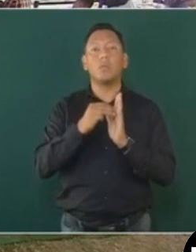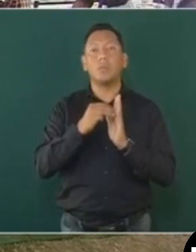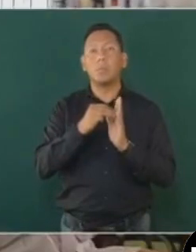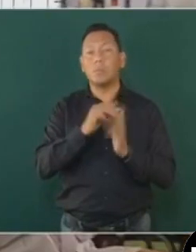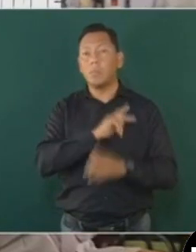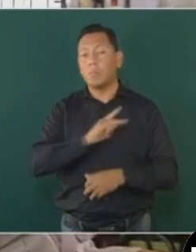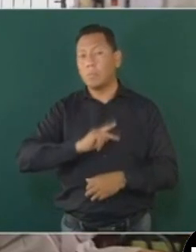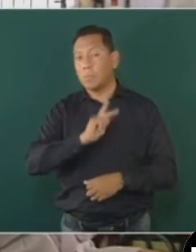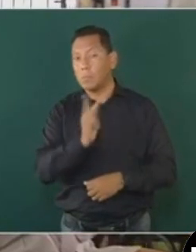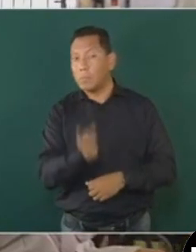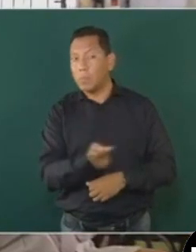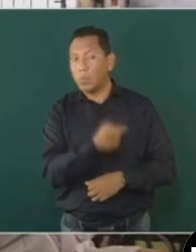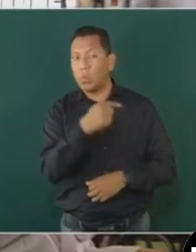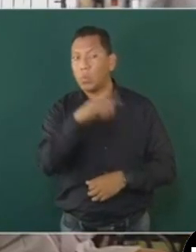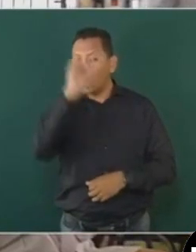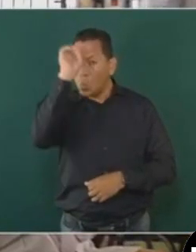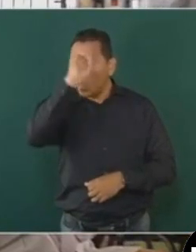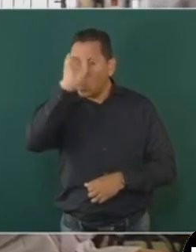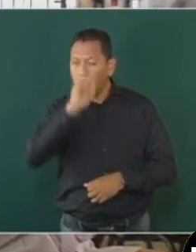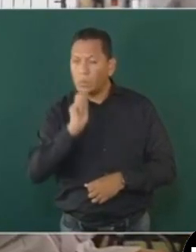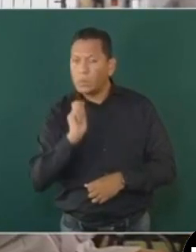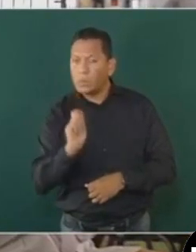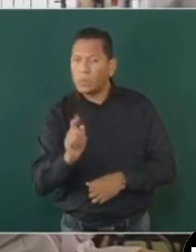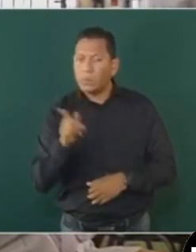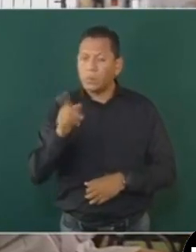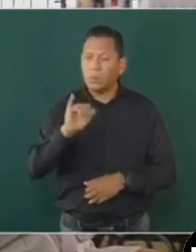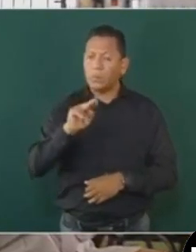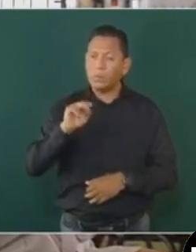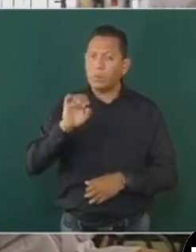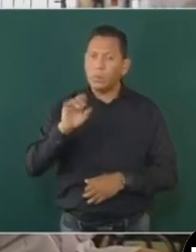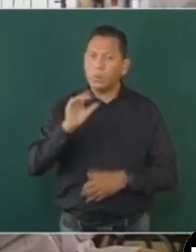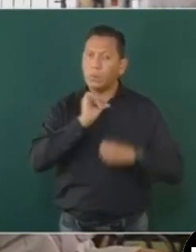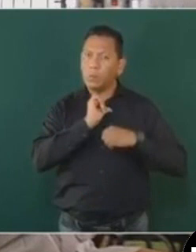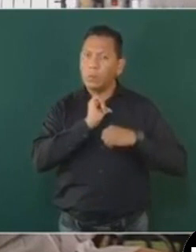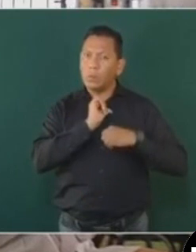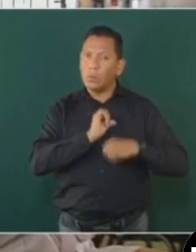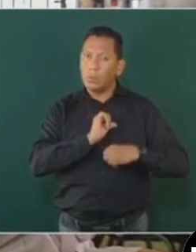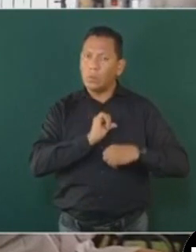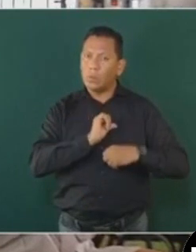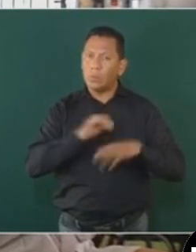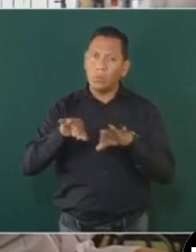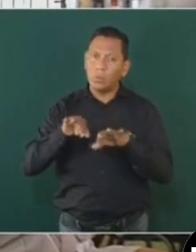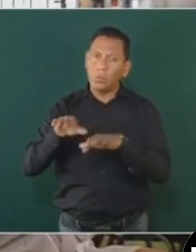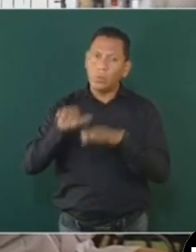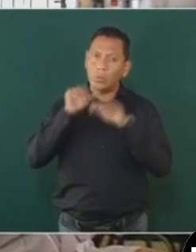Presidente, preguntarle cuál es su opinión al respecto de que un funcionario público salga del servicio